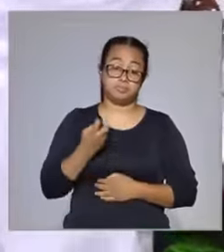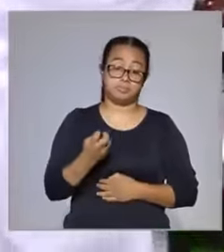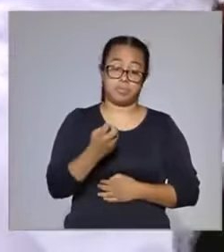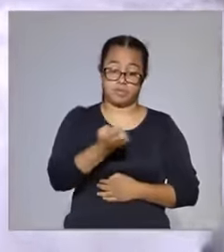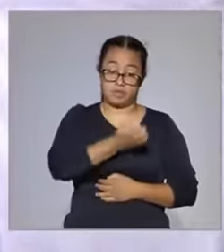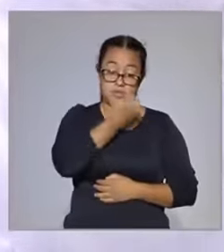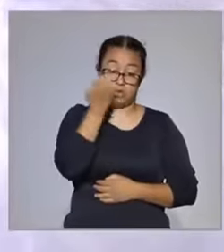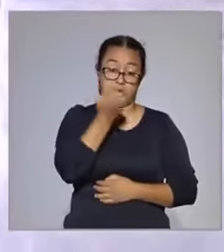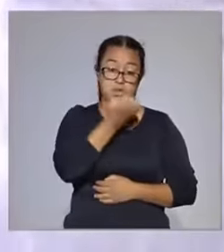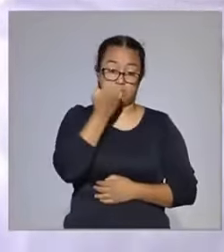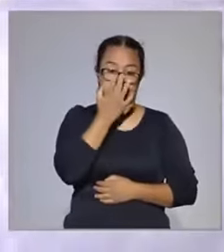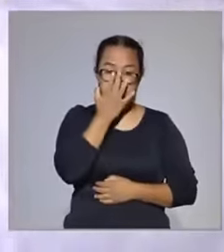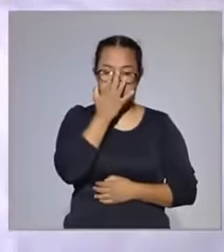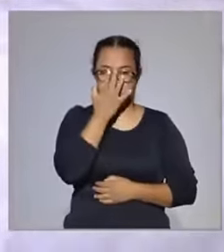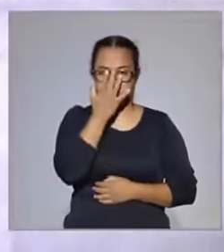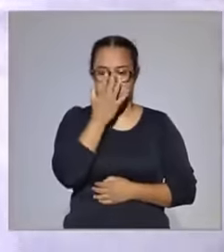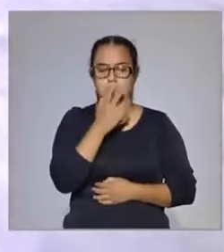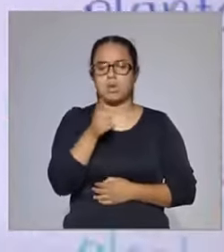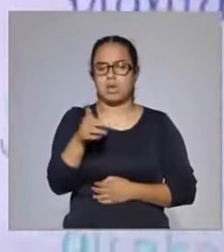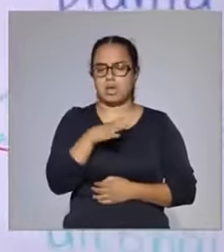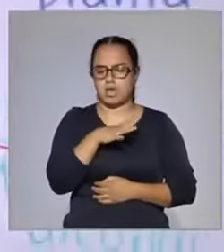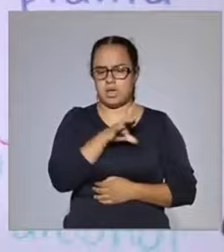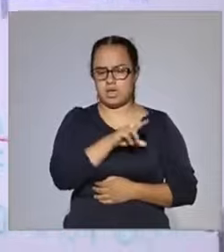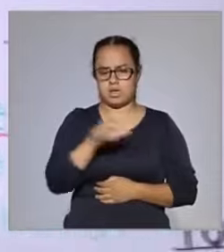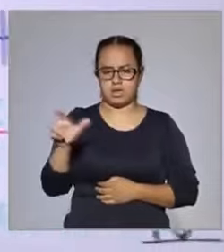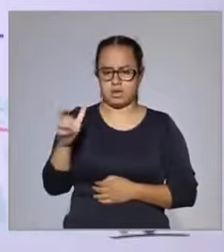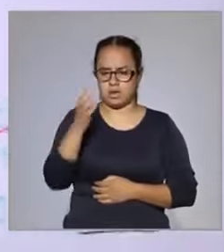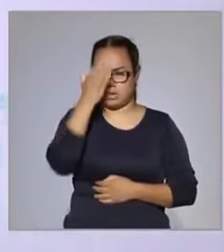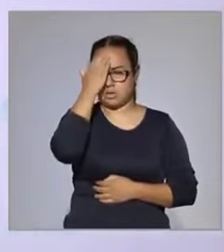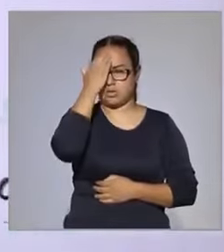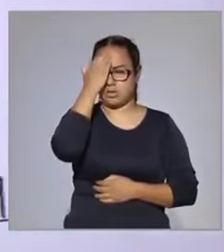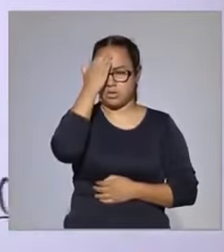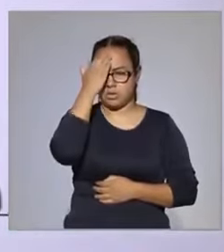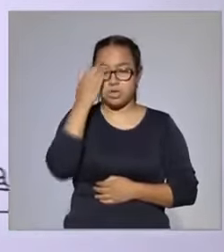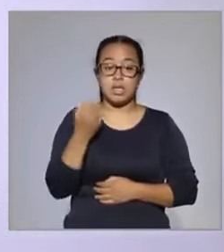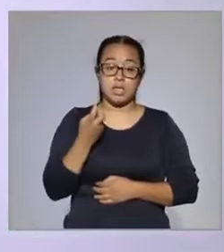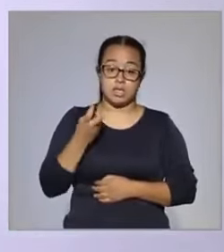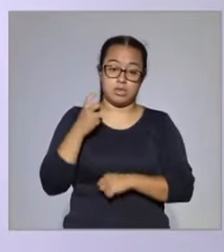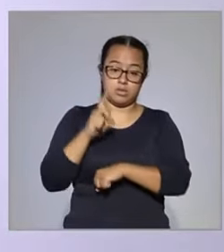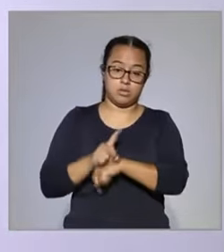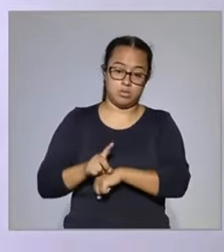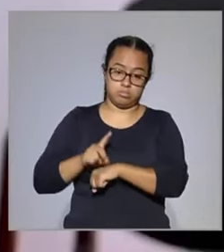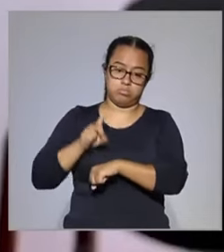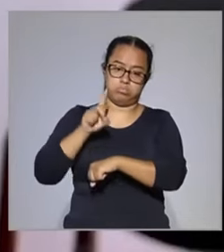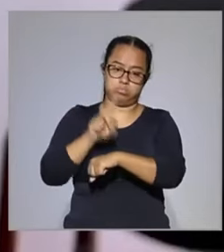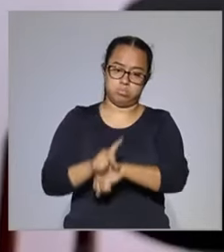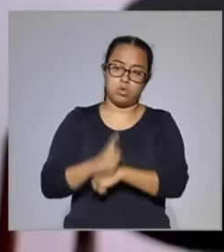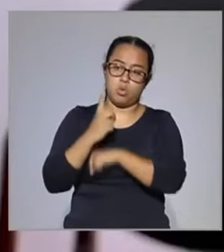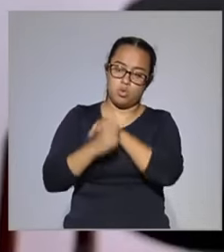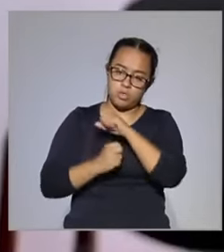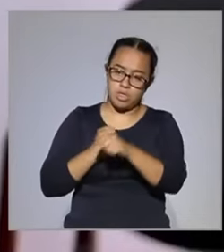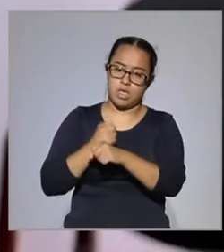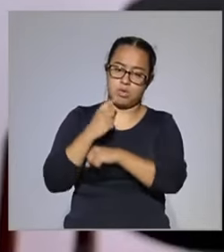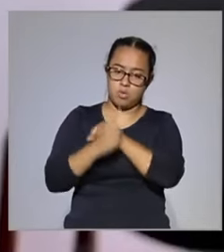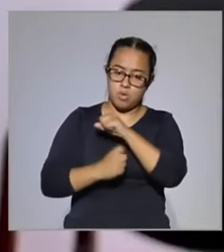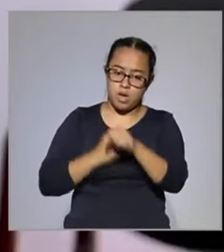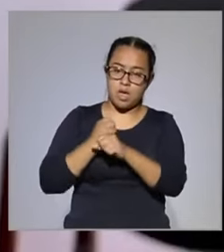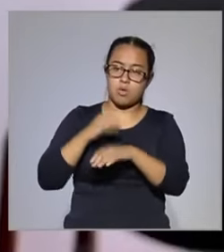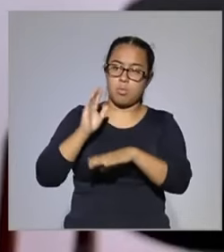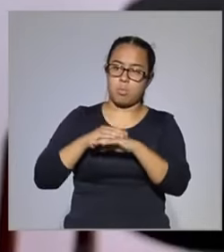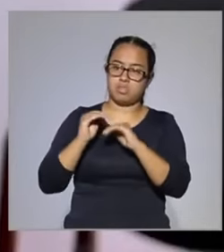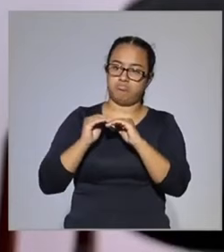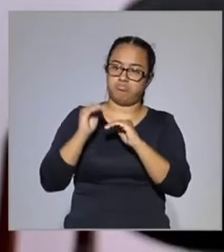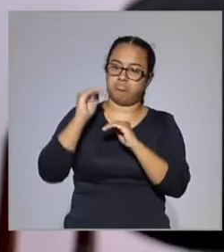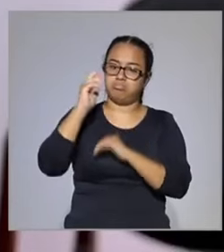ampliamente conocida y día con día o año con año se va posicionando más